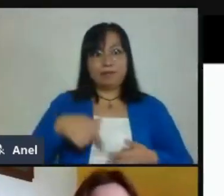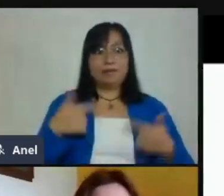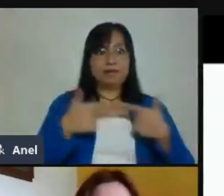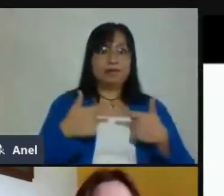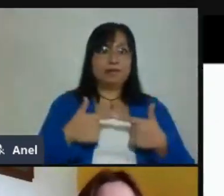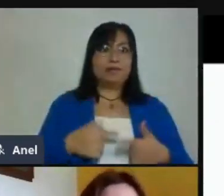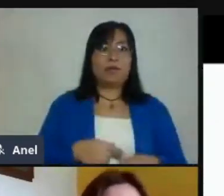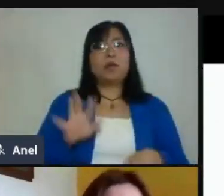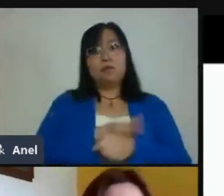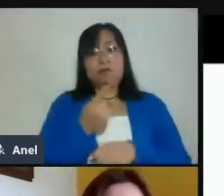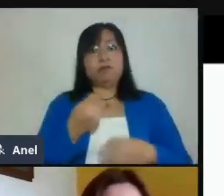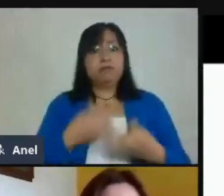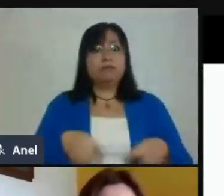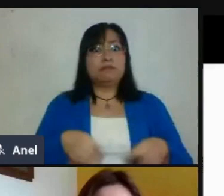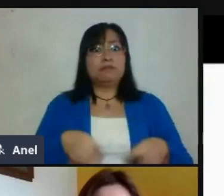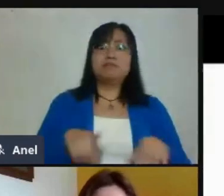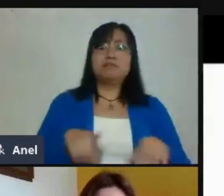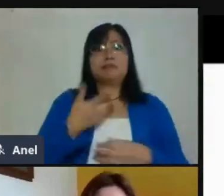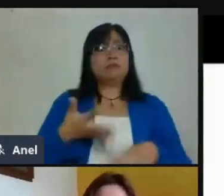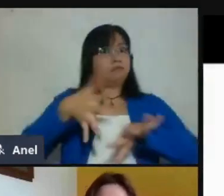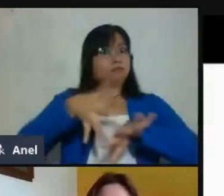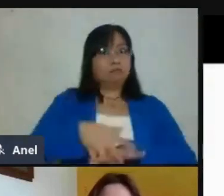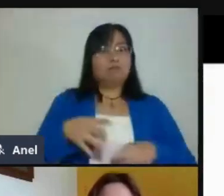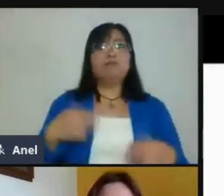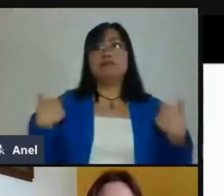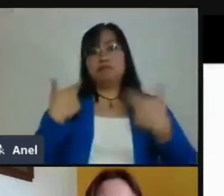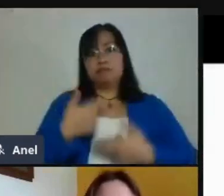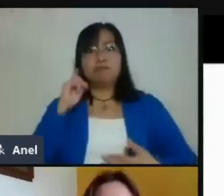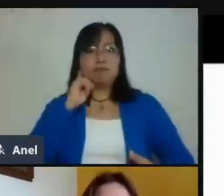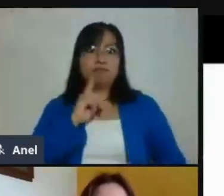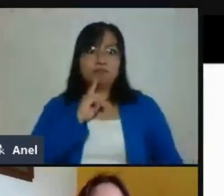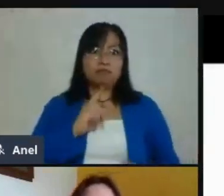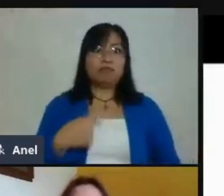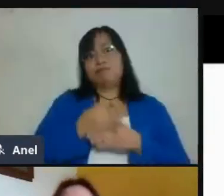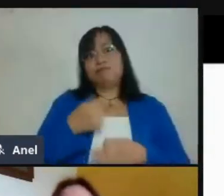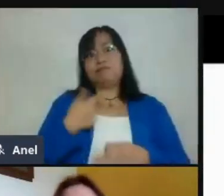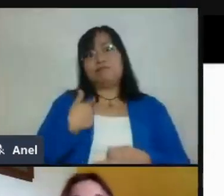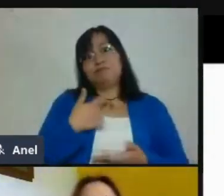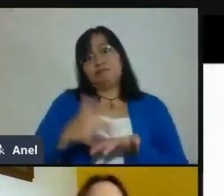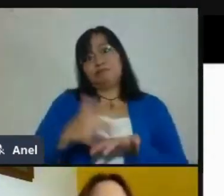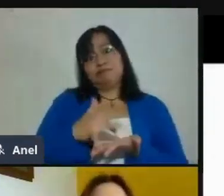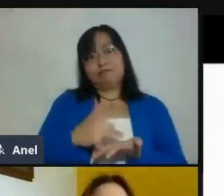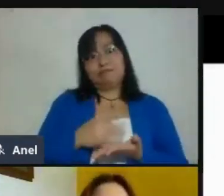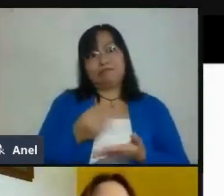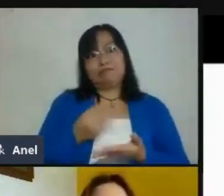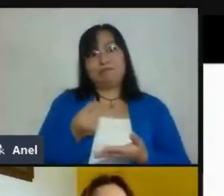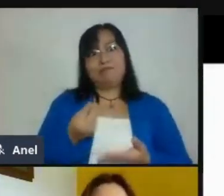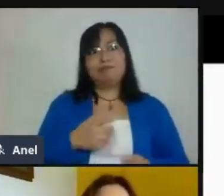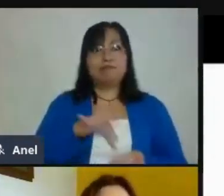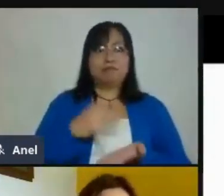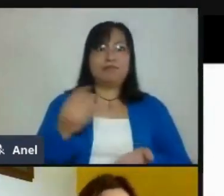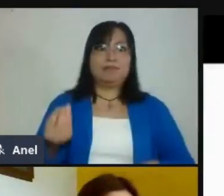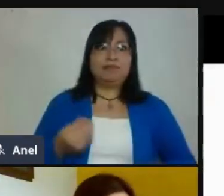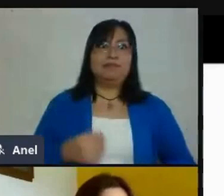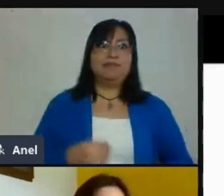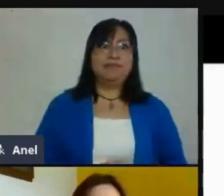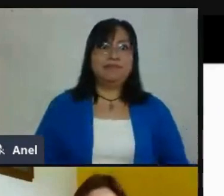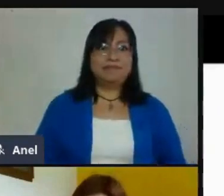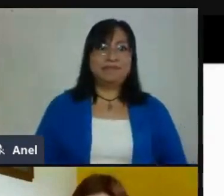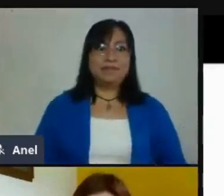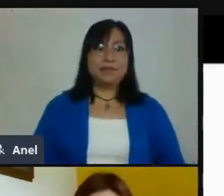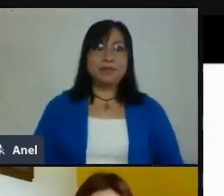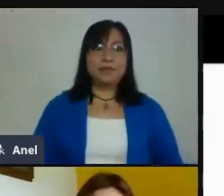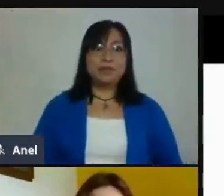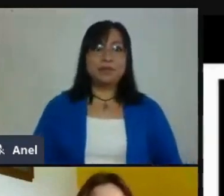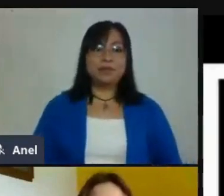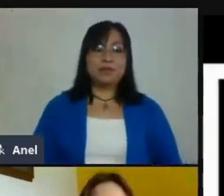es, pues, nuestra pieza fundamental también del seminario online. Y quiero platicarles un poquito de la agenda para que se vayan